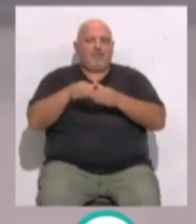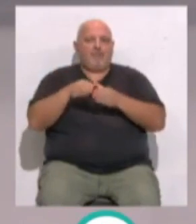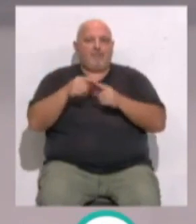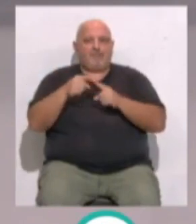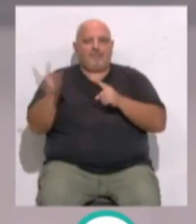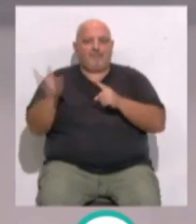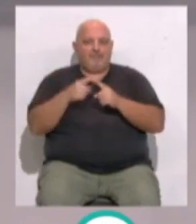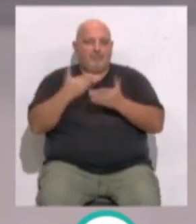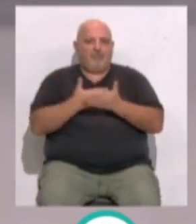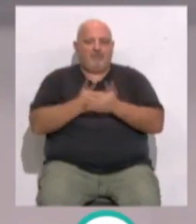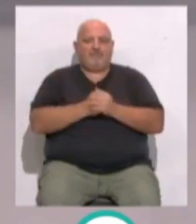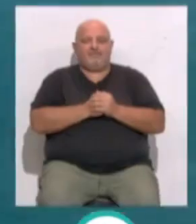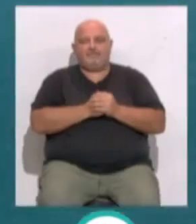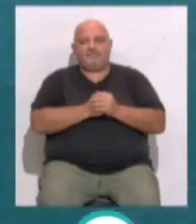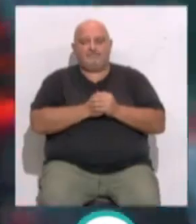pleno campo de regata.